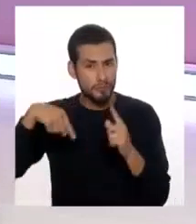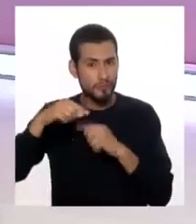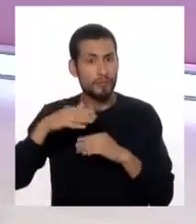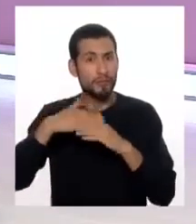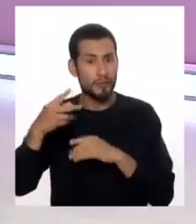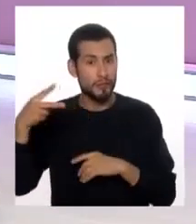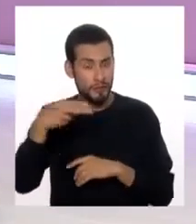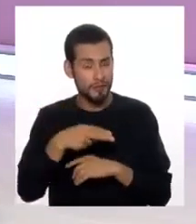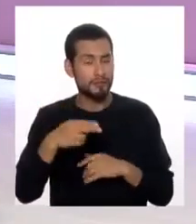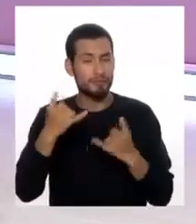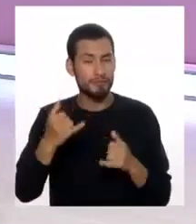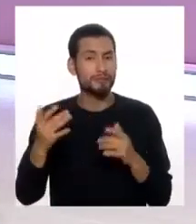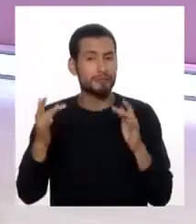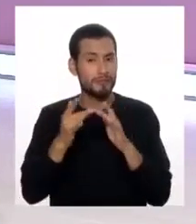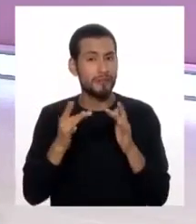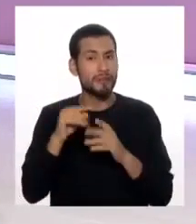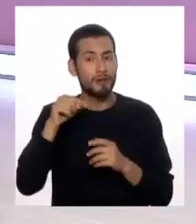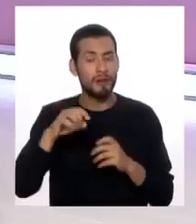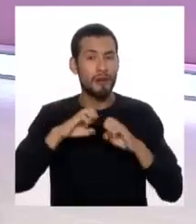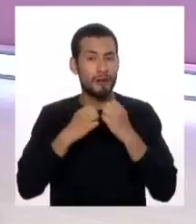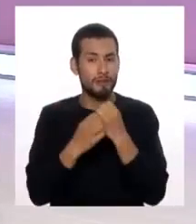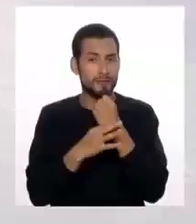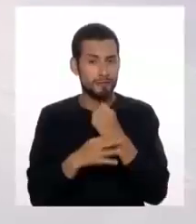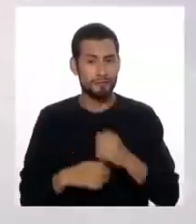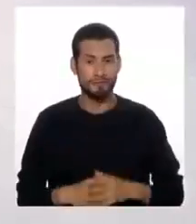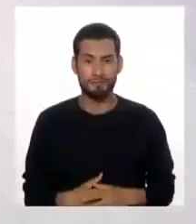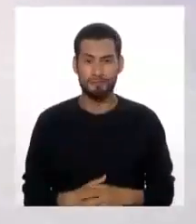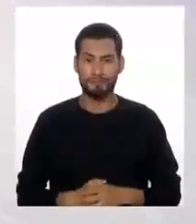después del corte y volvemos con mucho más en Cuerpo Médico.